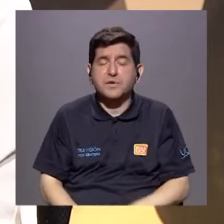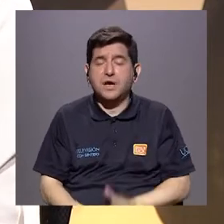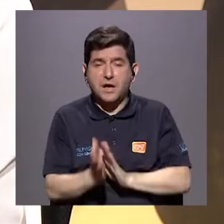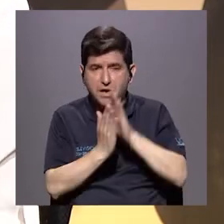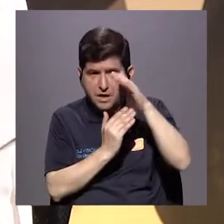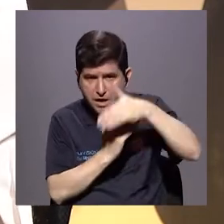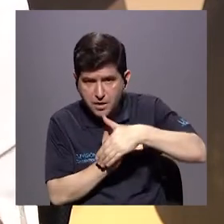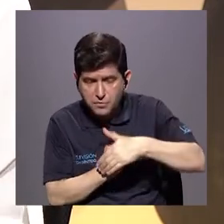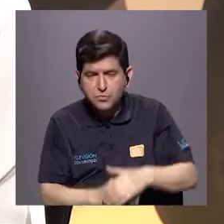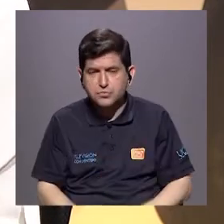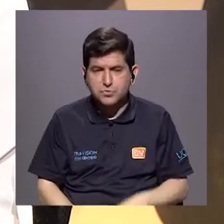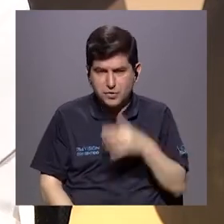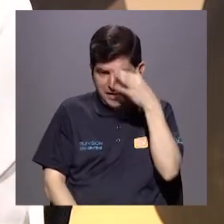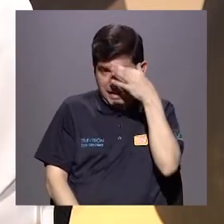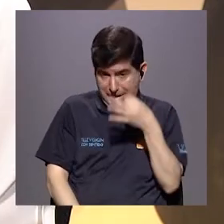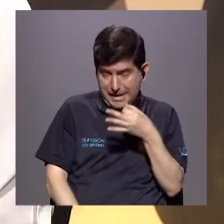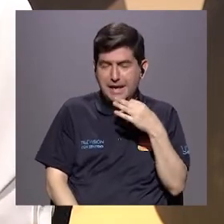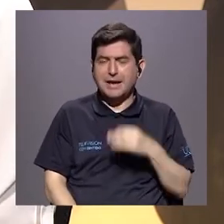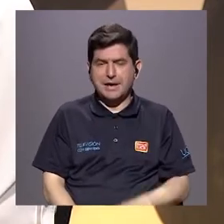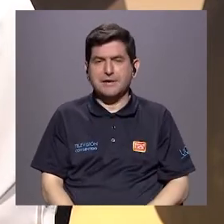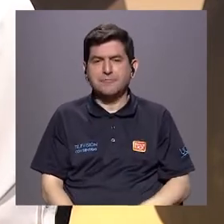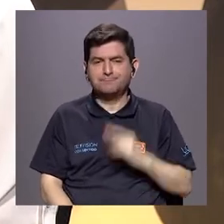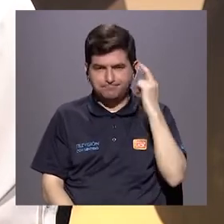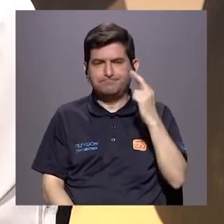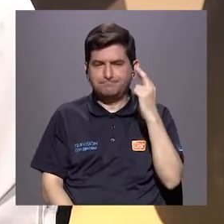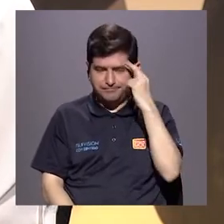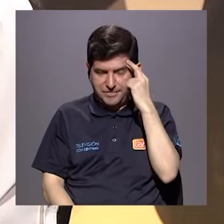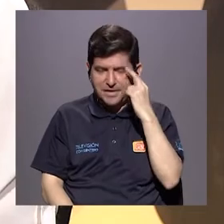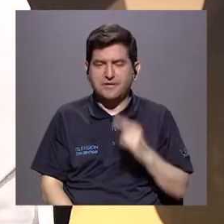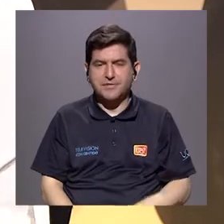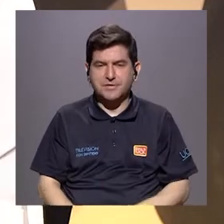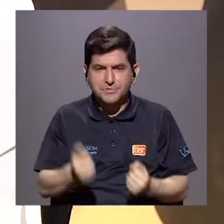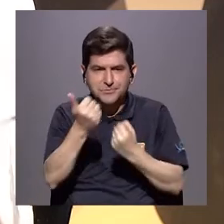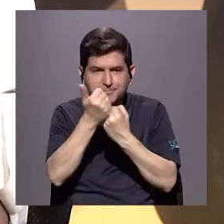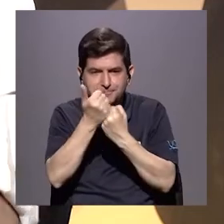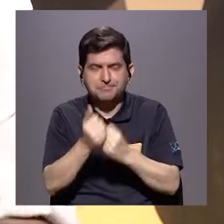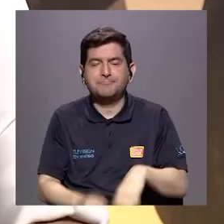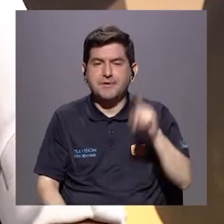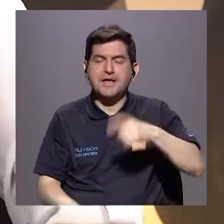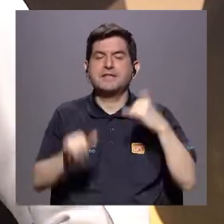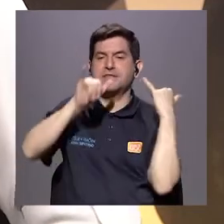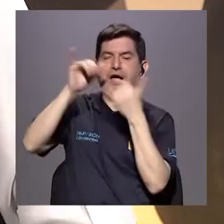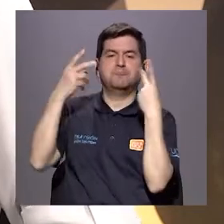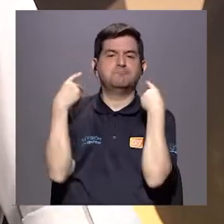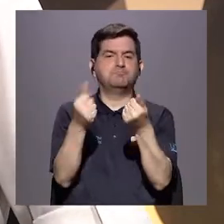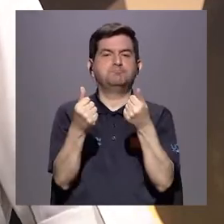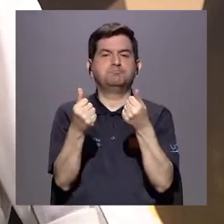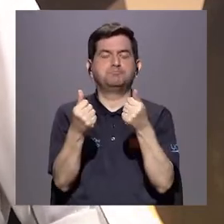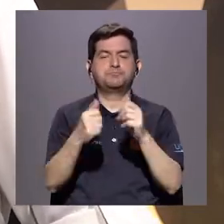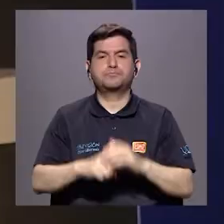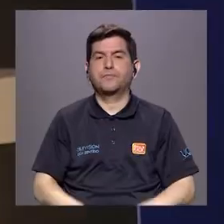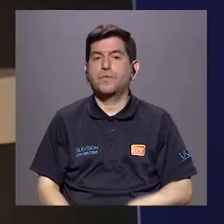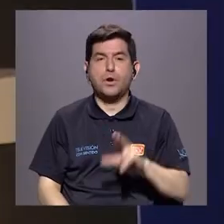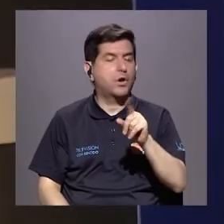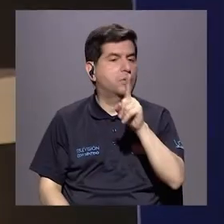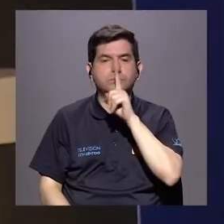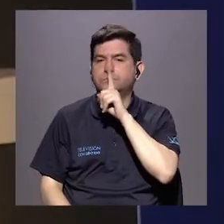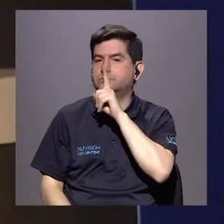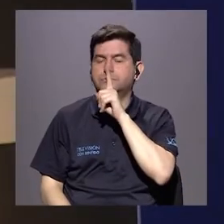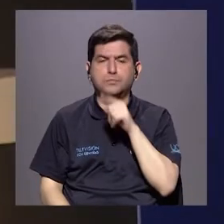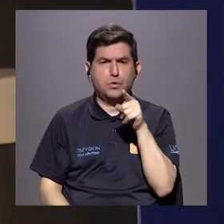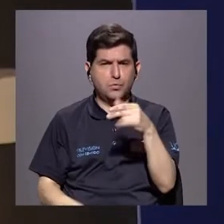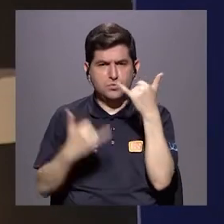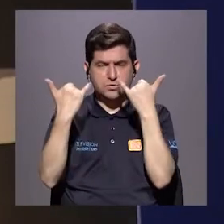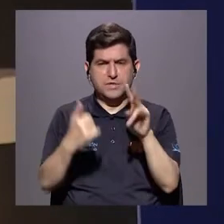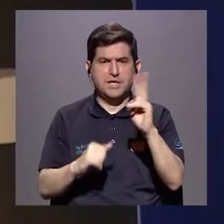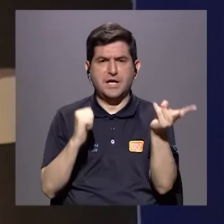bajo grado de sospecha razonable, que así lo dice el artículo, debe denunciar inmediatamente, no debe callarse. Usted